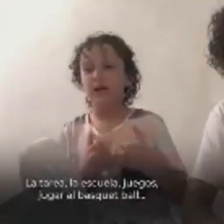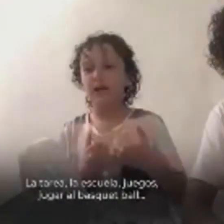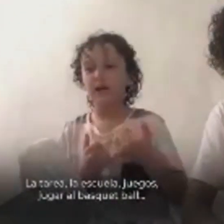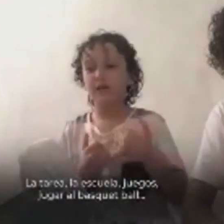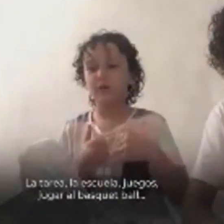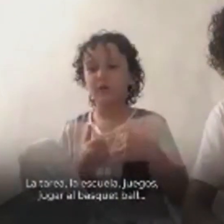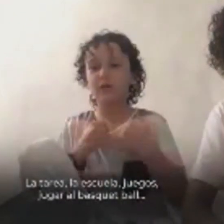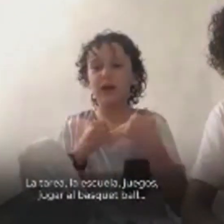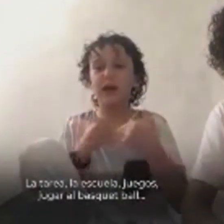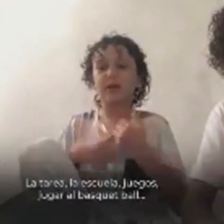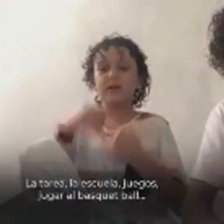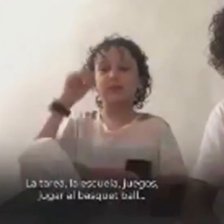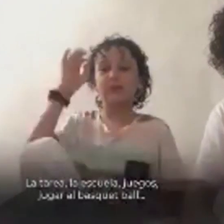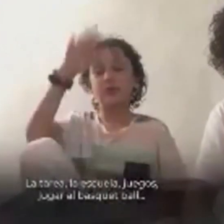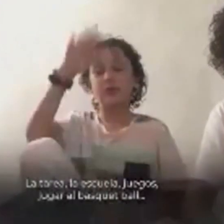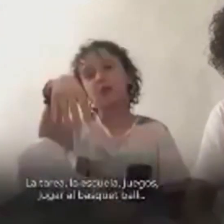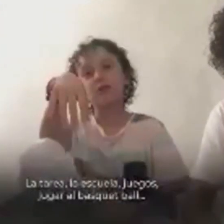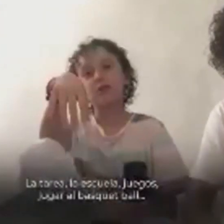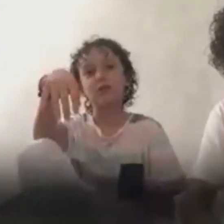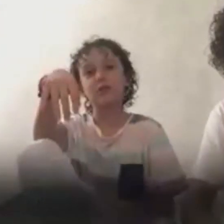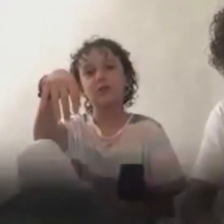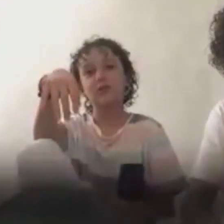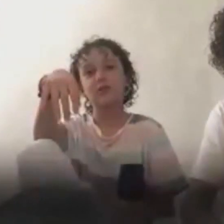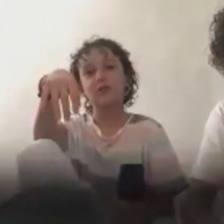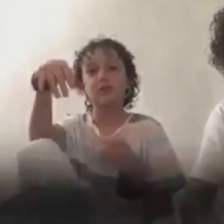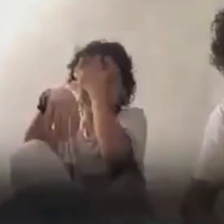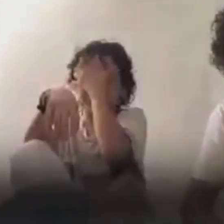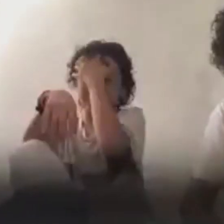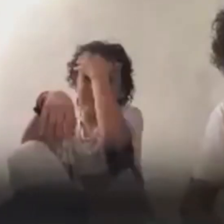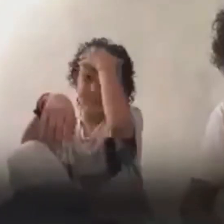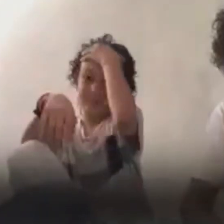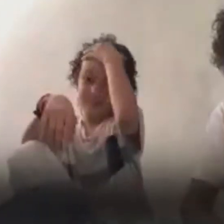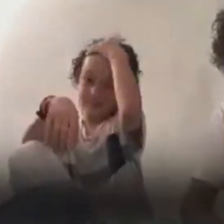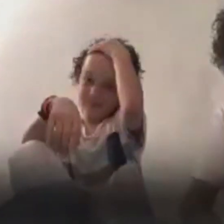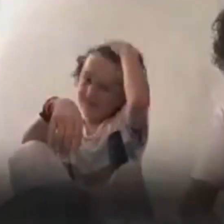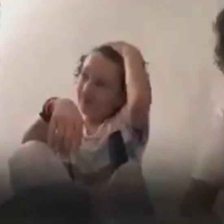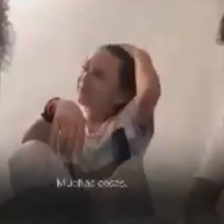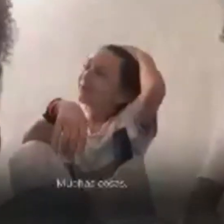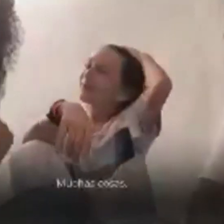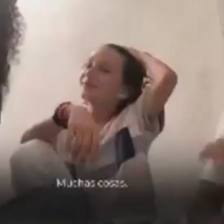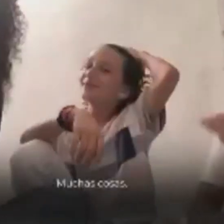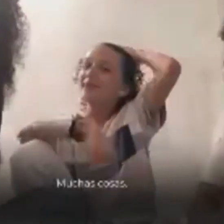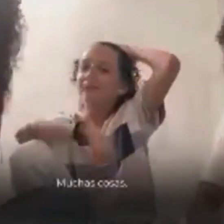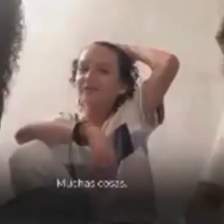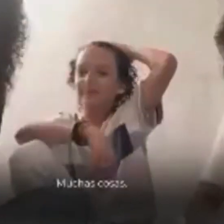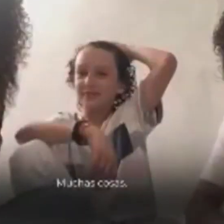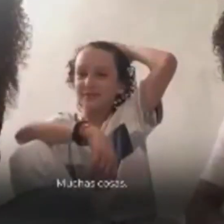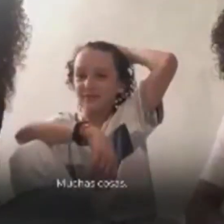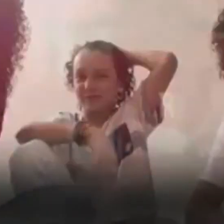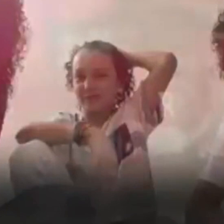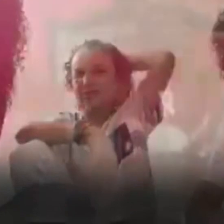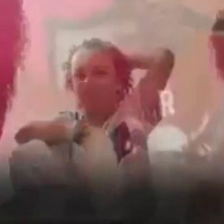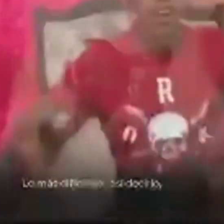jugar, basquetbol, etc. Muchas cosas.